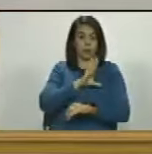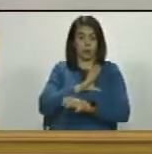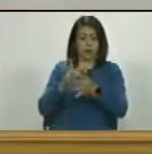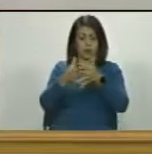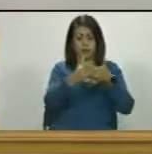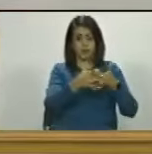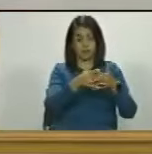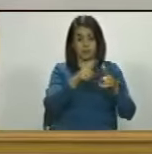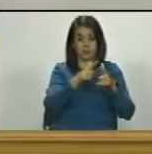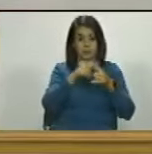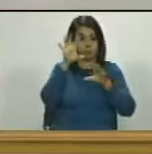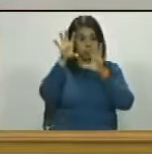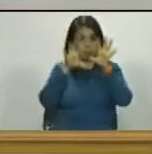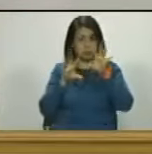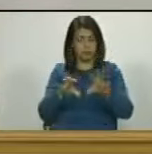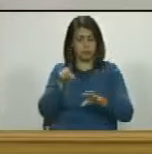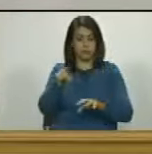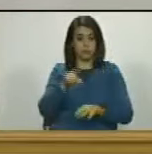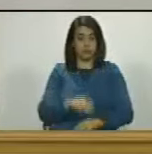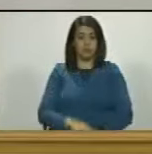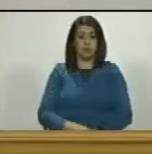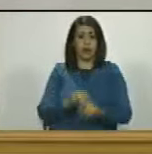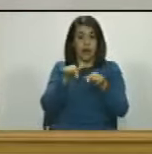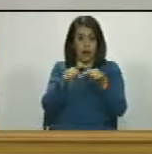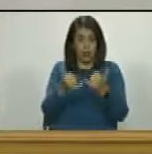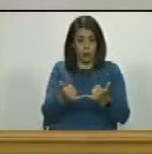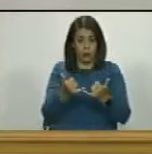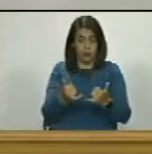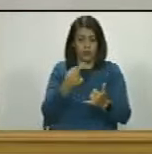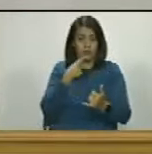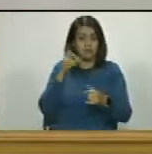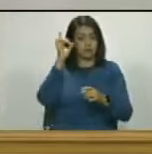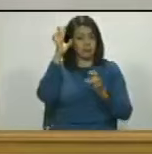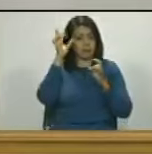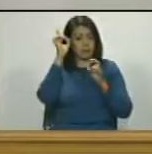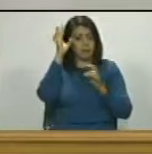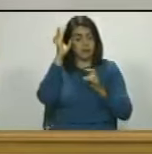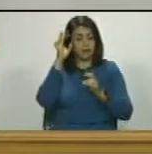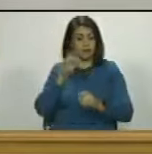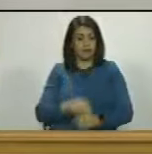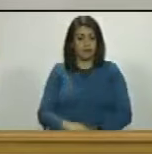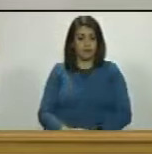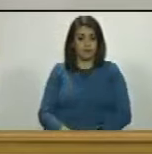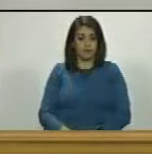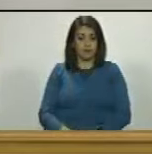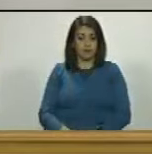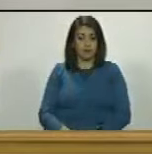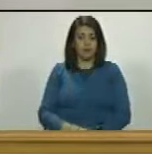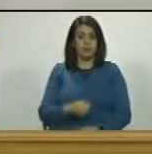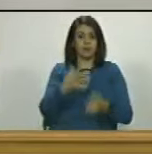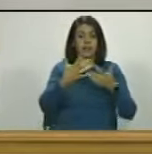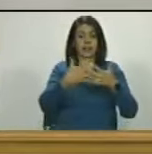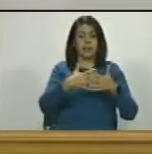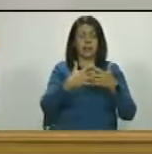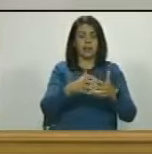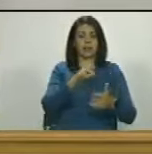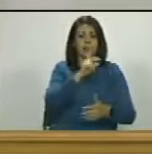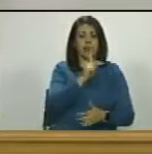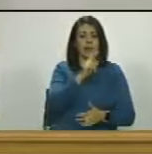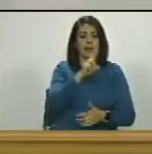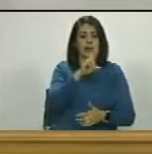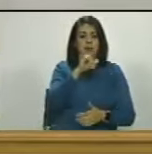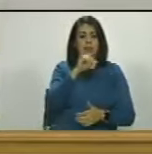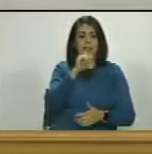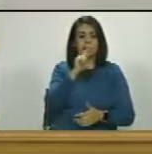de los estados donde en este caso él inventó que si Cristalex demandaba